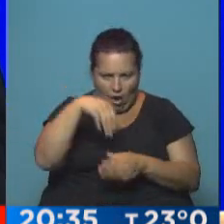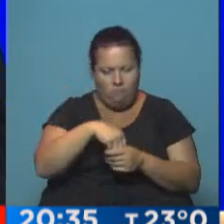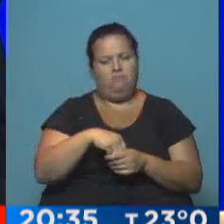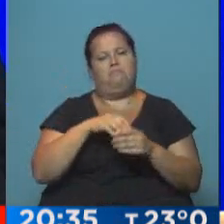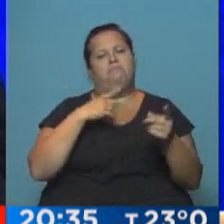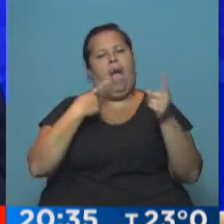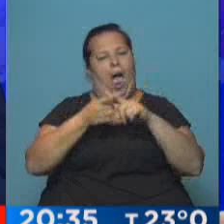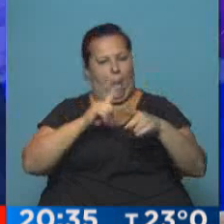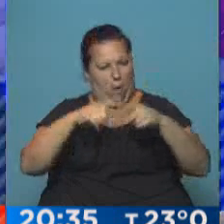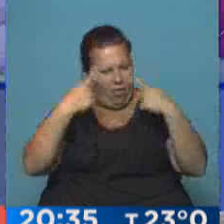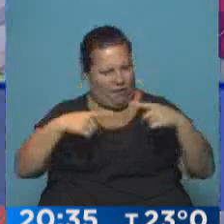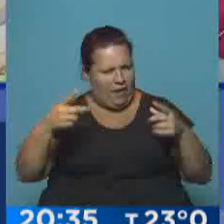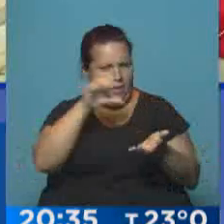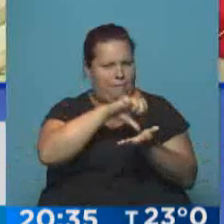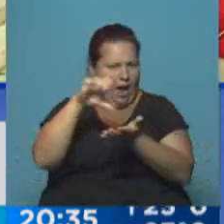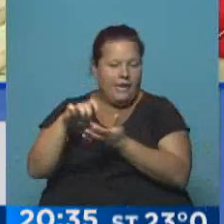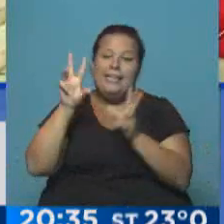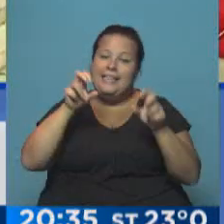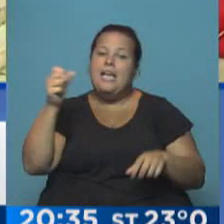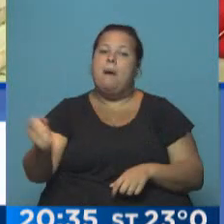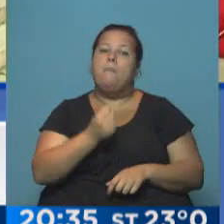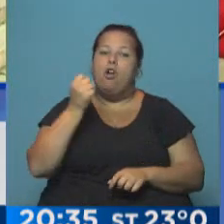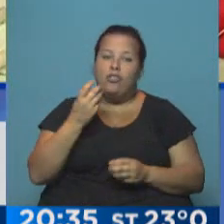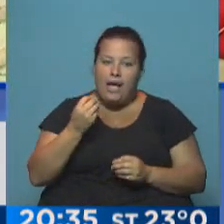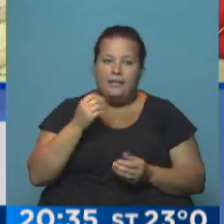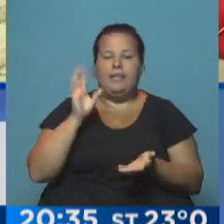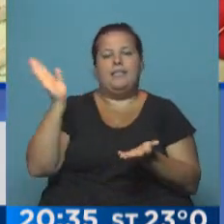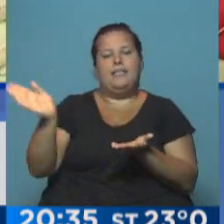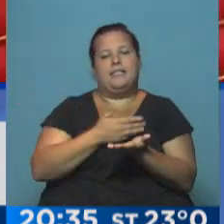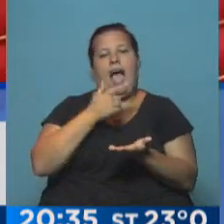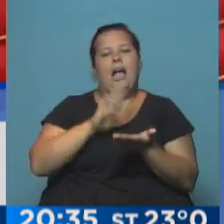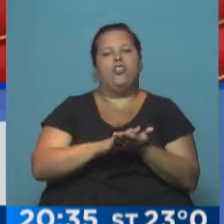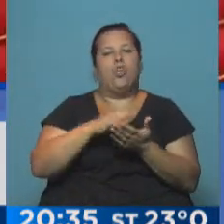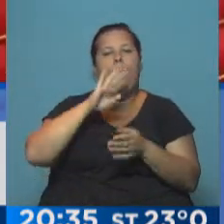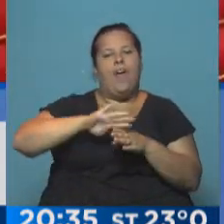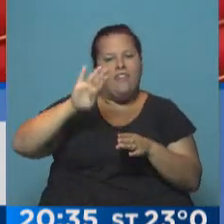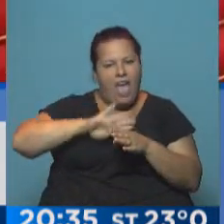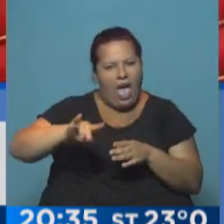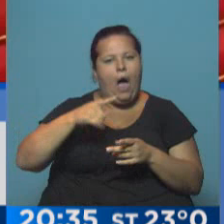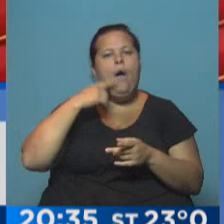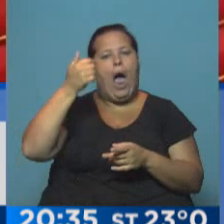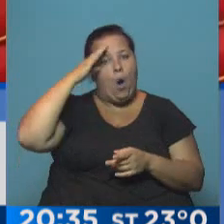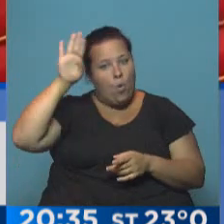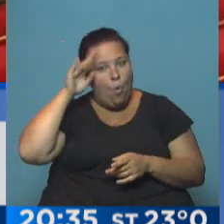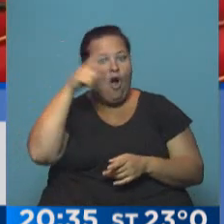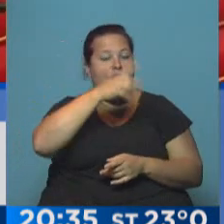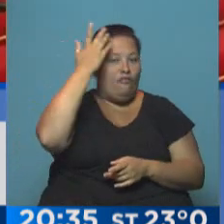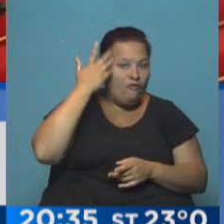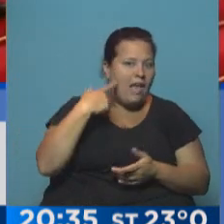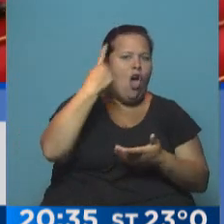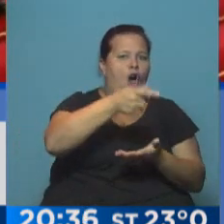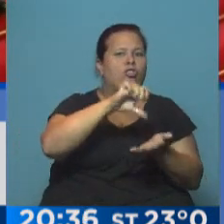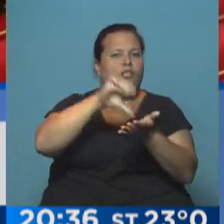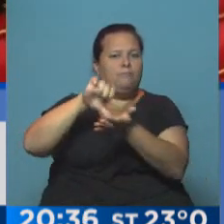llegaron a varios acuerdos bilaterales, un tema muy importante, la eliminación de servicios de la deuda, que tiene Cuba con Francia y con varios